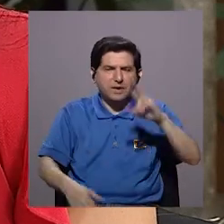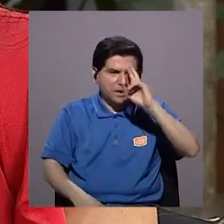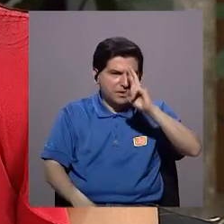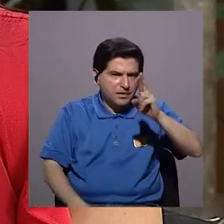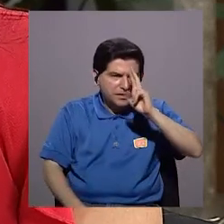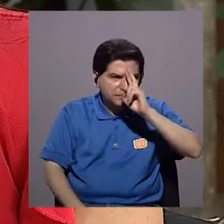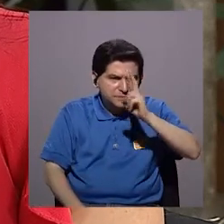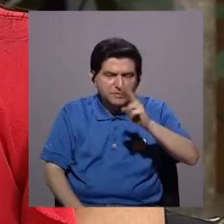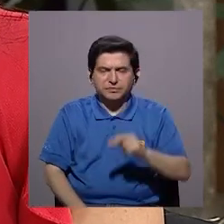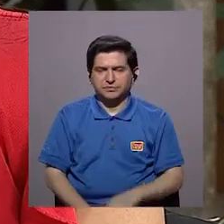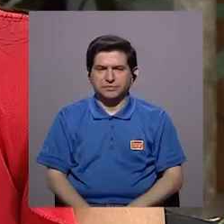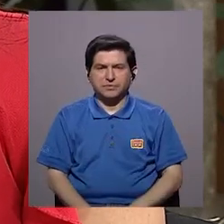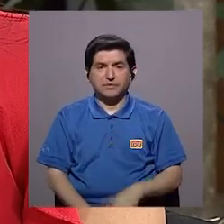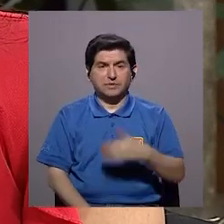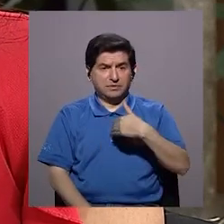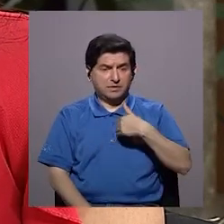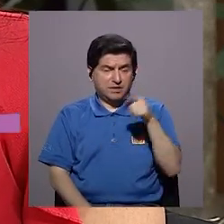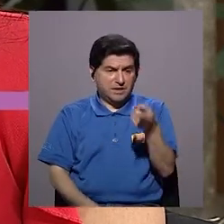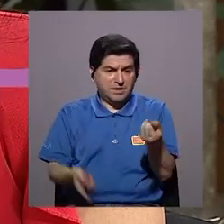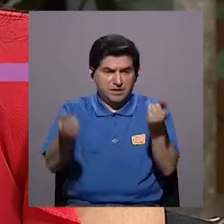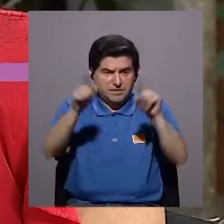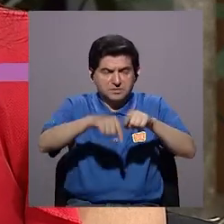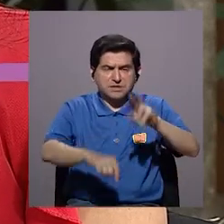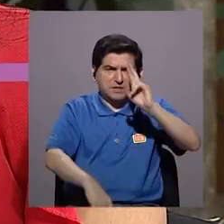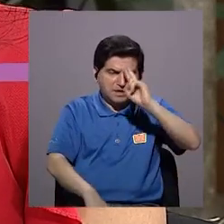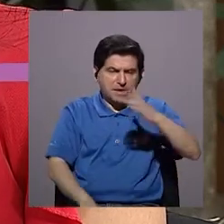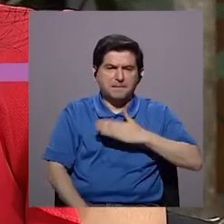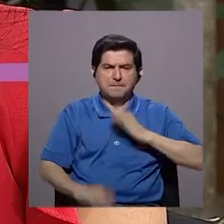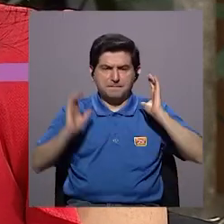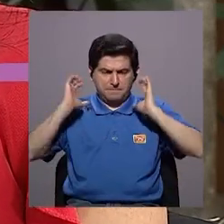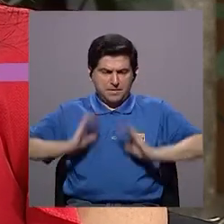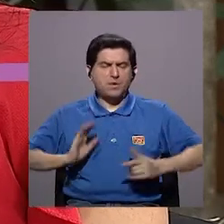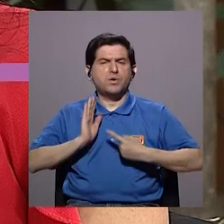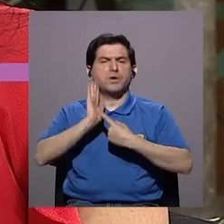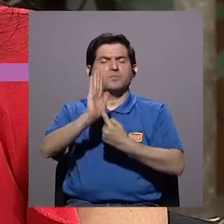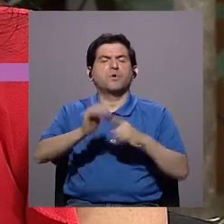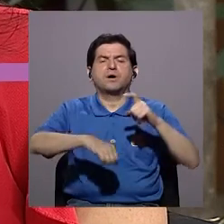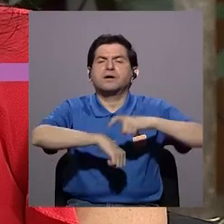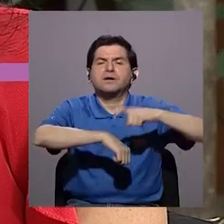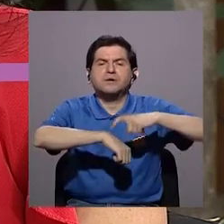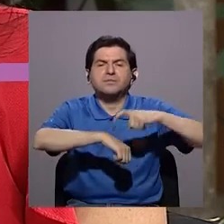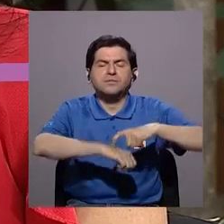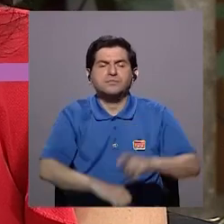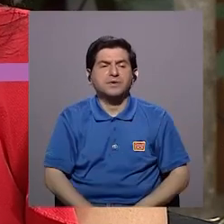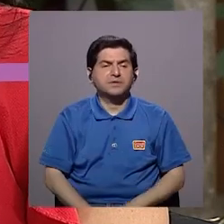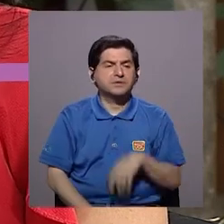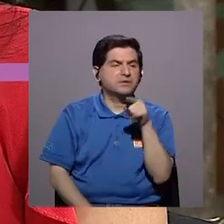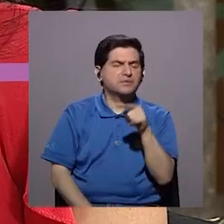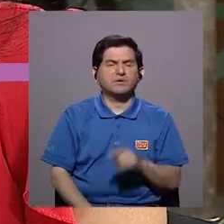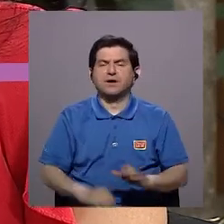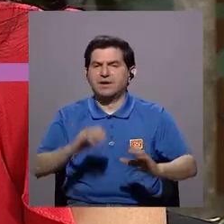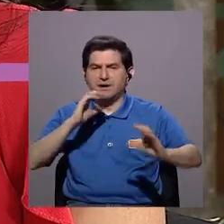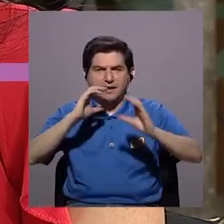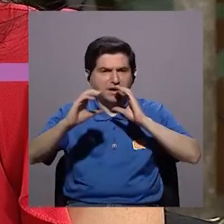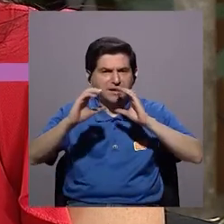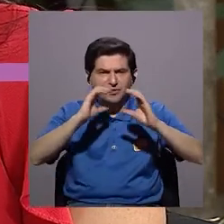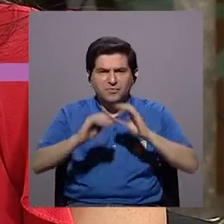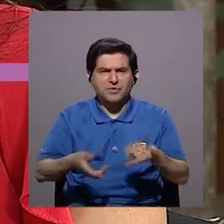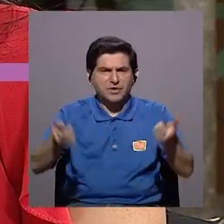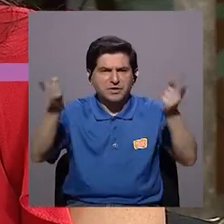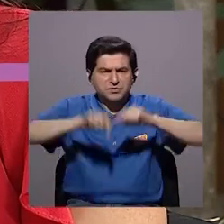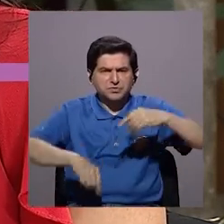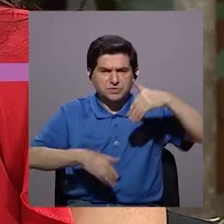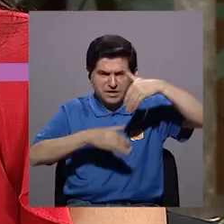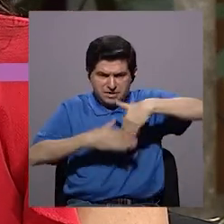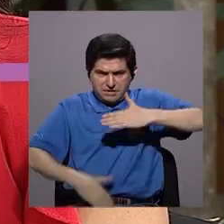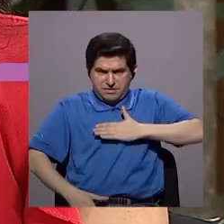de respeto, ¿verdad? Entre respetar lo que mi cuerpo me está diciendo en ese momento, y lo que me está queriendo decir, de qué